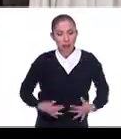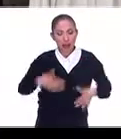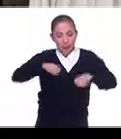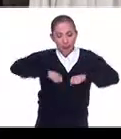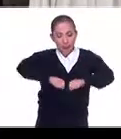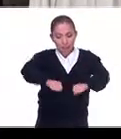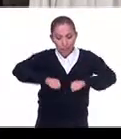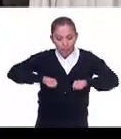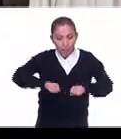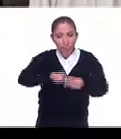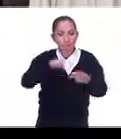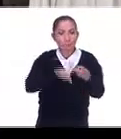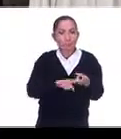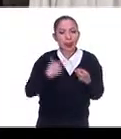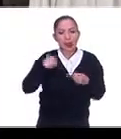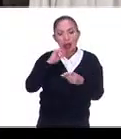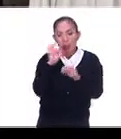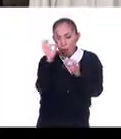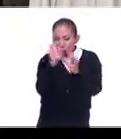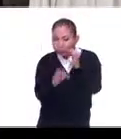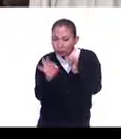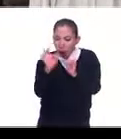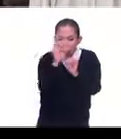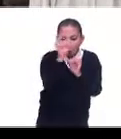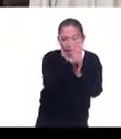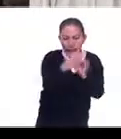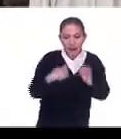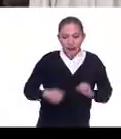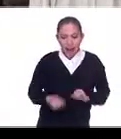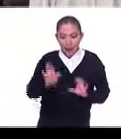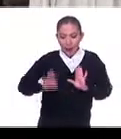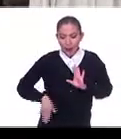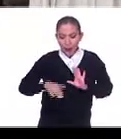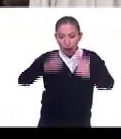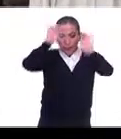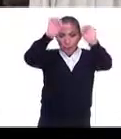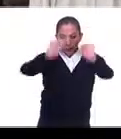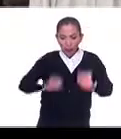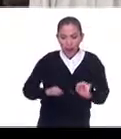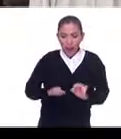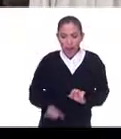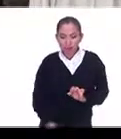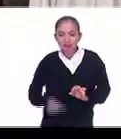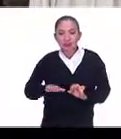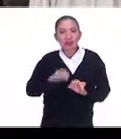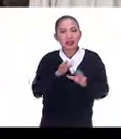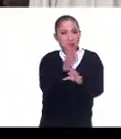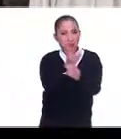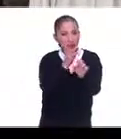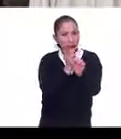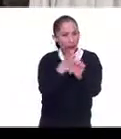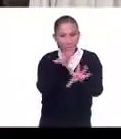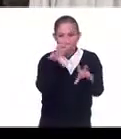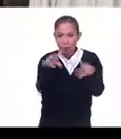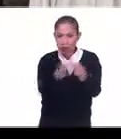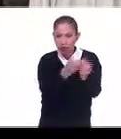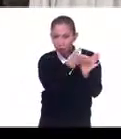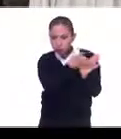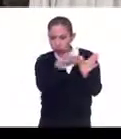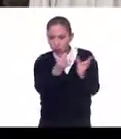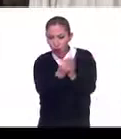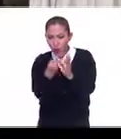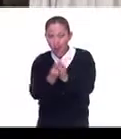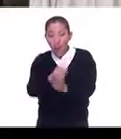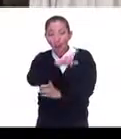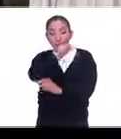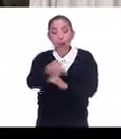de cintura, acabados y textil de telar de pedal, entonces es una invitación muy completo, seguiríamos